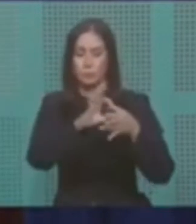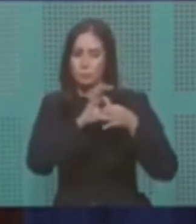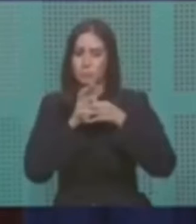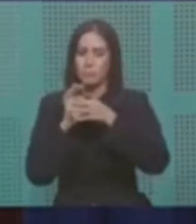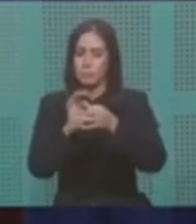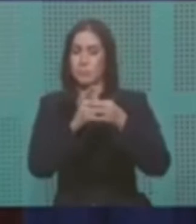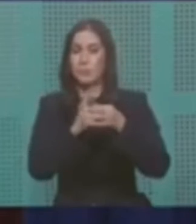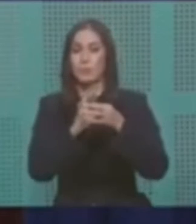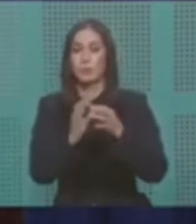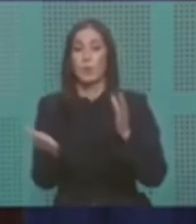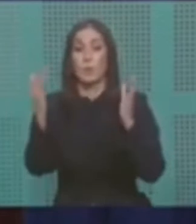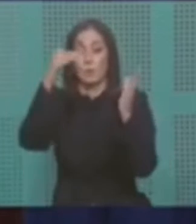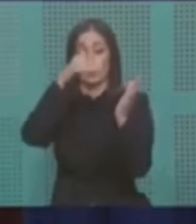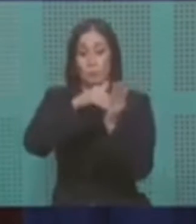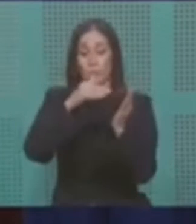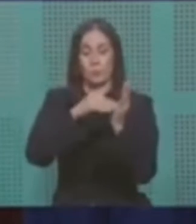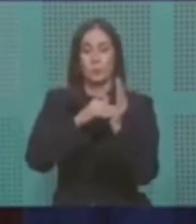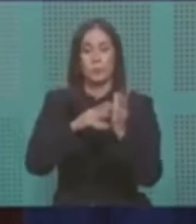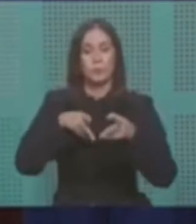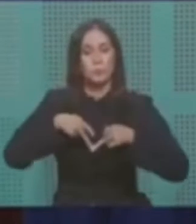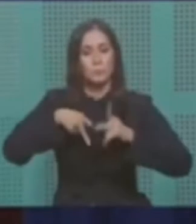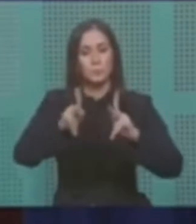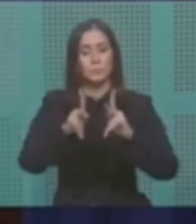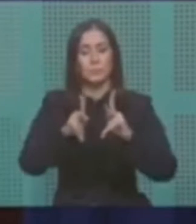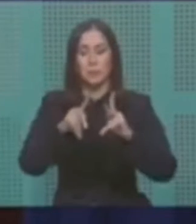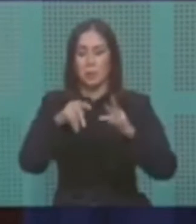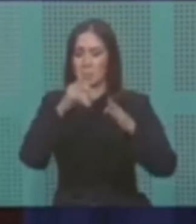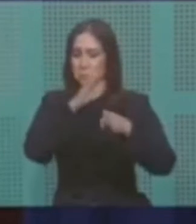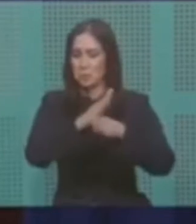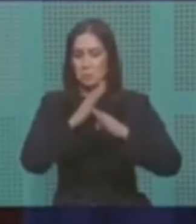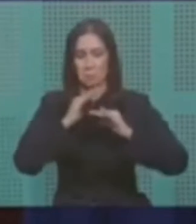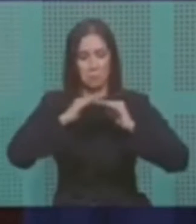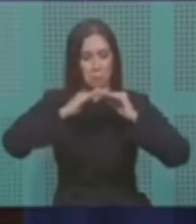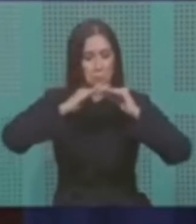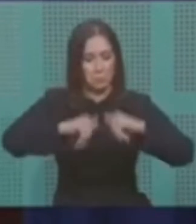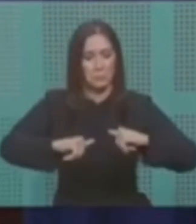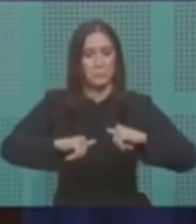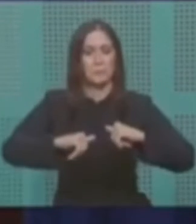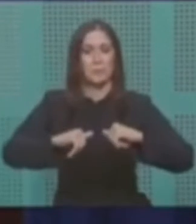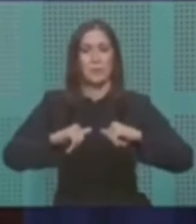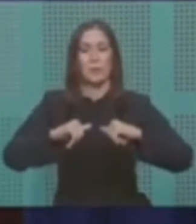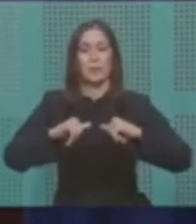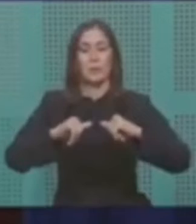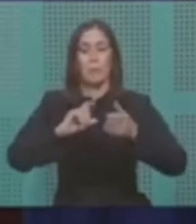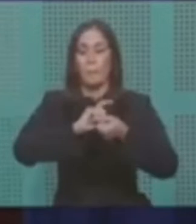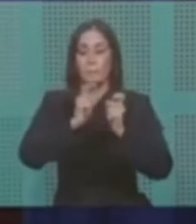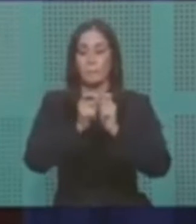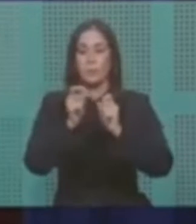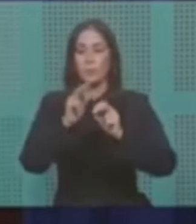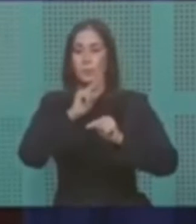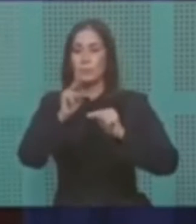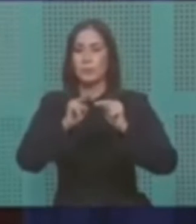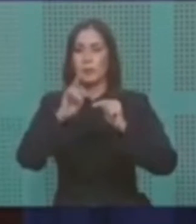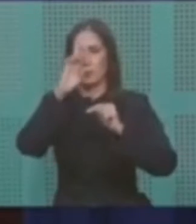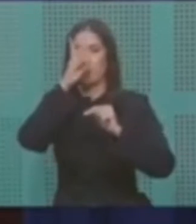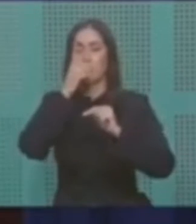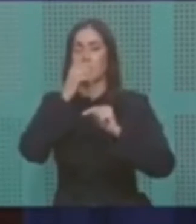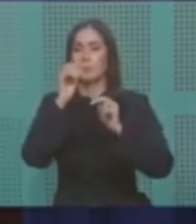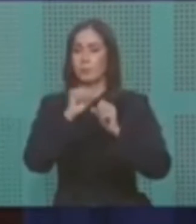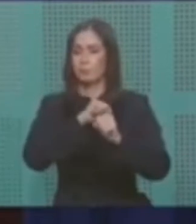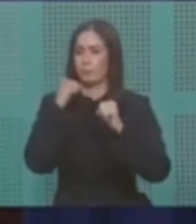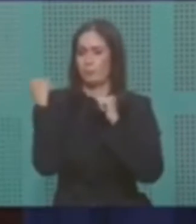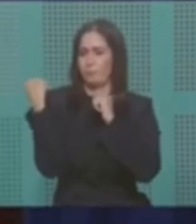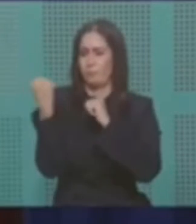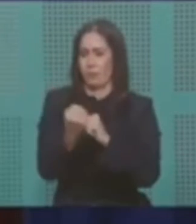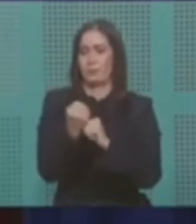más y nos permitirán sobrepasar esta dificultad convertidos en una nación aún más fuerte. Dominicanos y